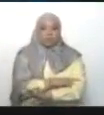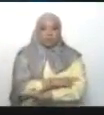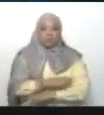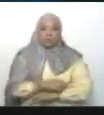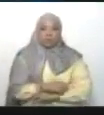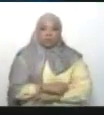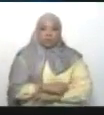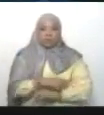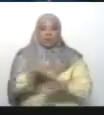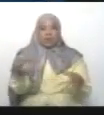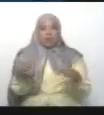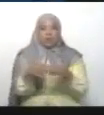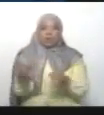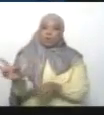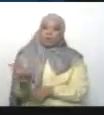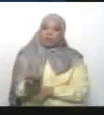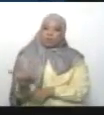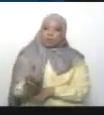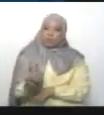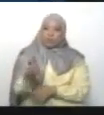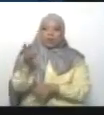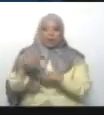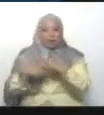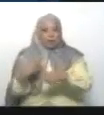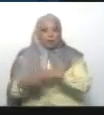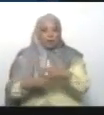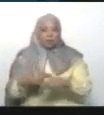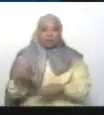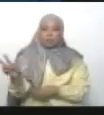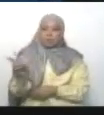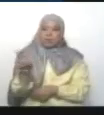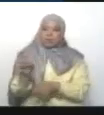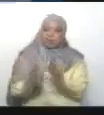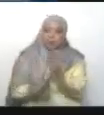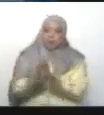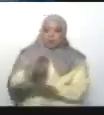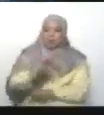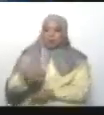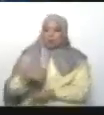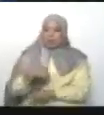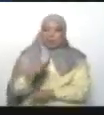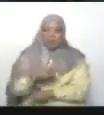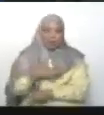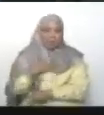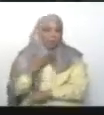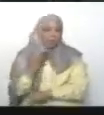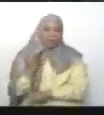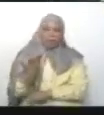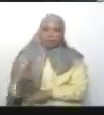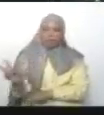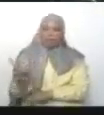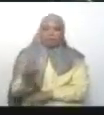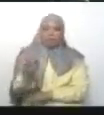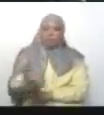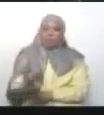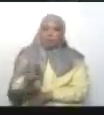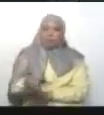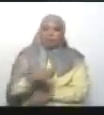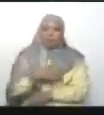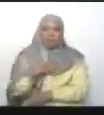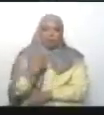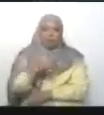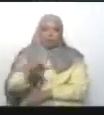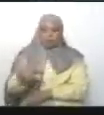Que el equipo gana. Nosotros lo que vamos es para adelante. Nadie podrá con nosotros. No han podido, ni